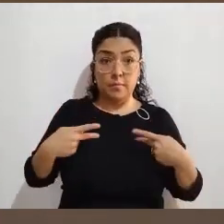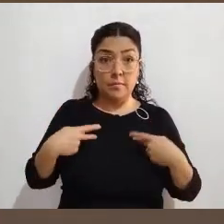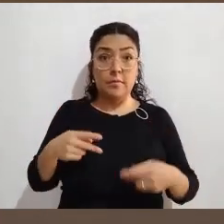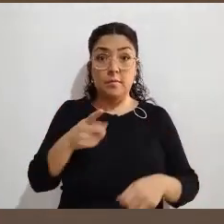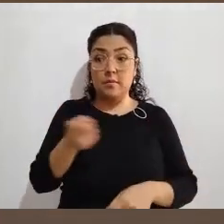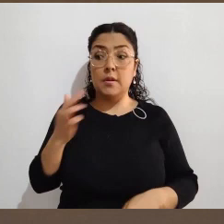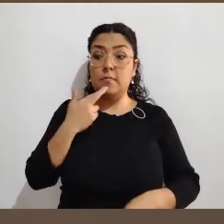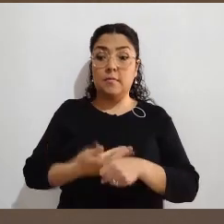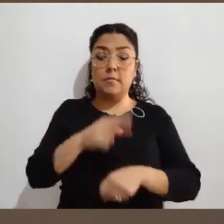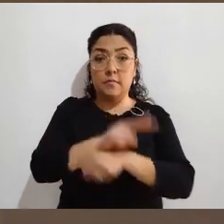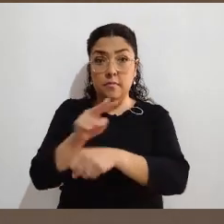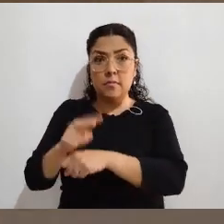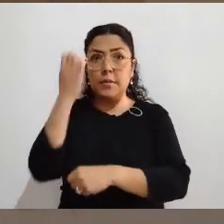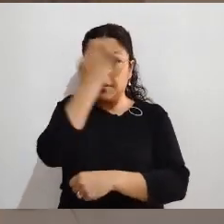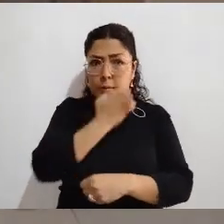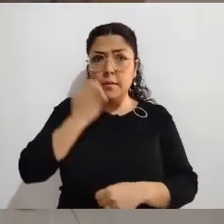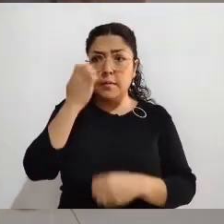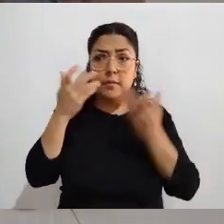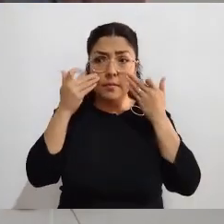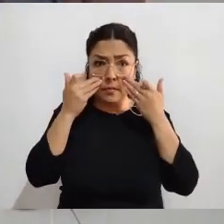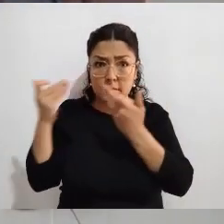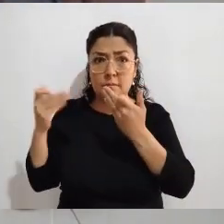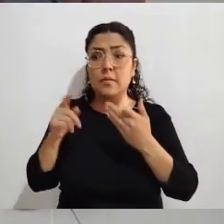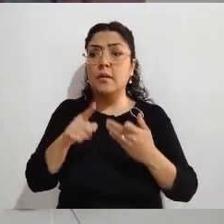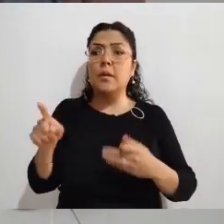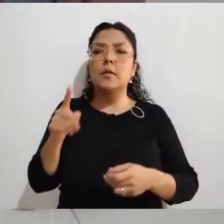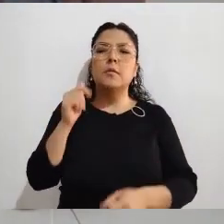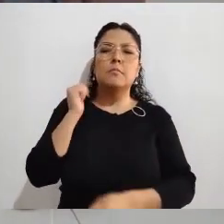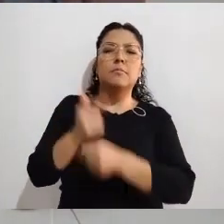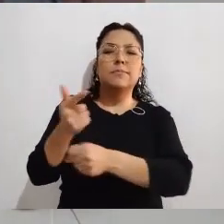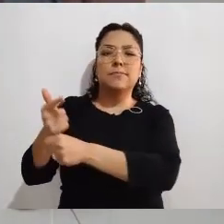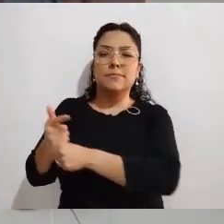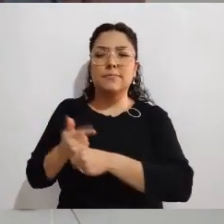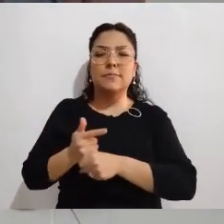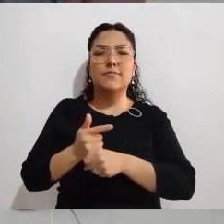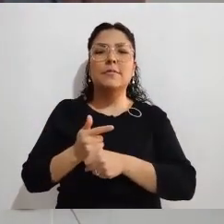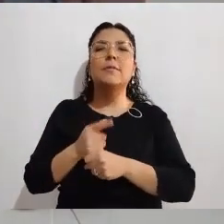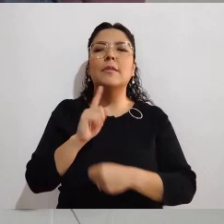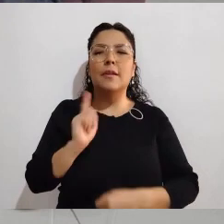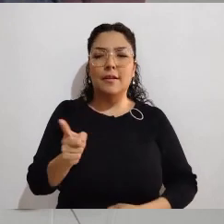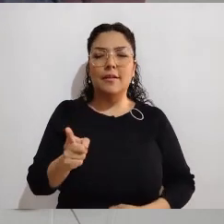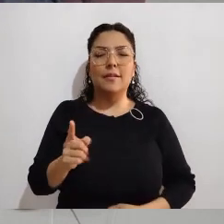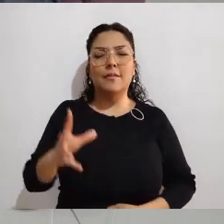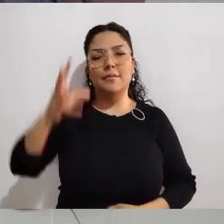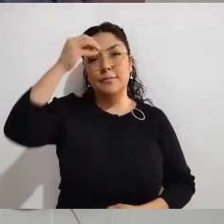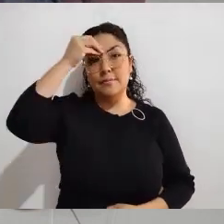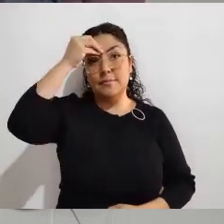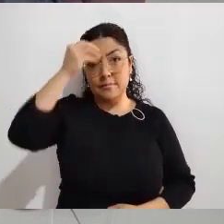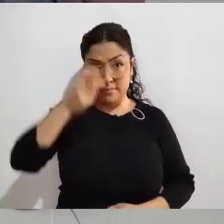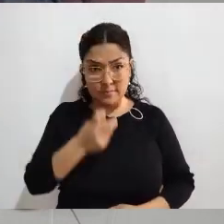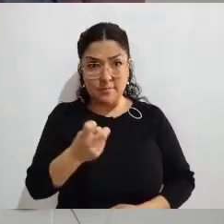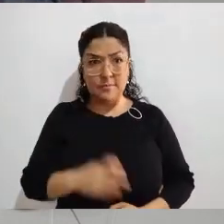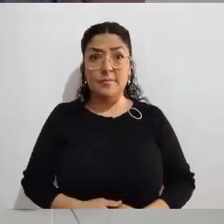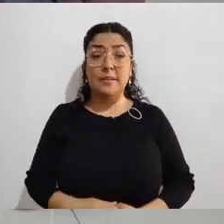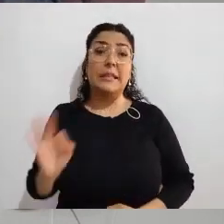identificar toda esa serie de cuestiones que a veces uno, dentro de la misma velocidad, con el mismo trabajo y la sobrecarga que se tiene,